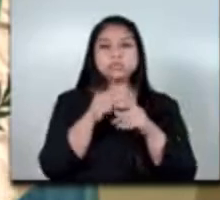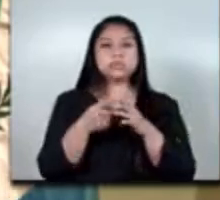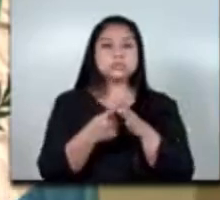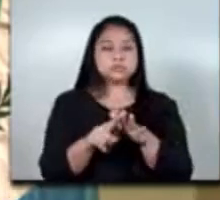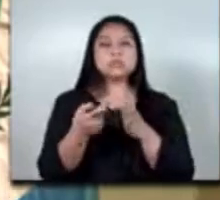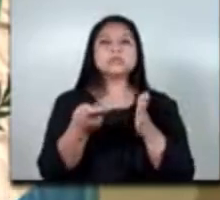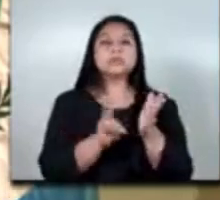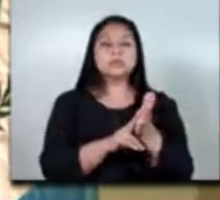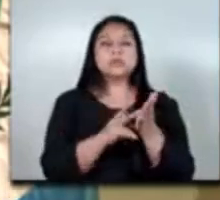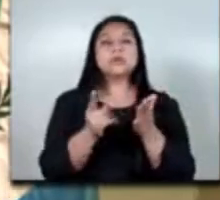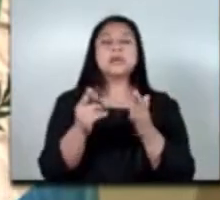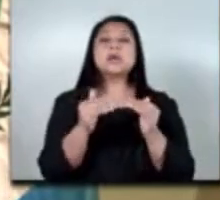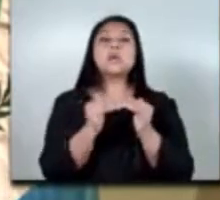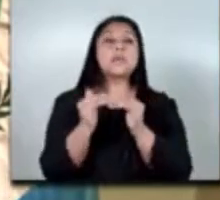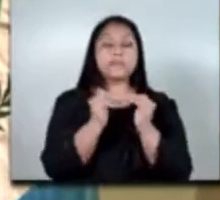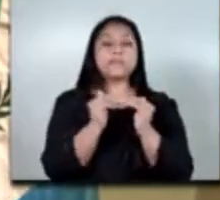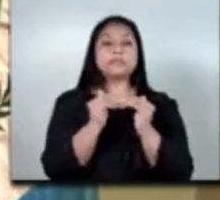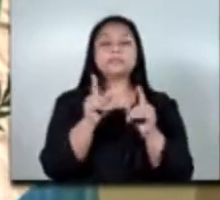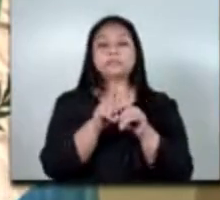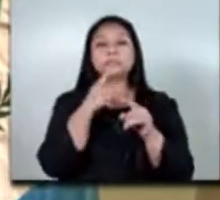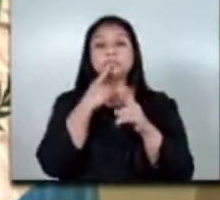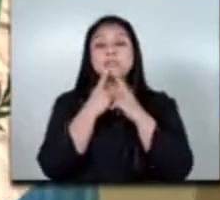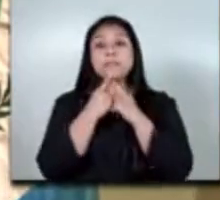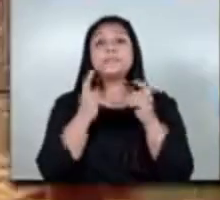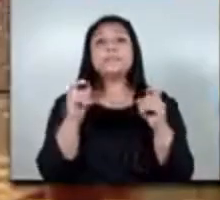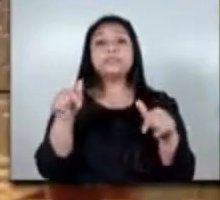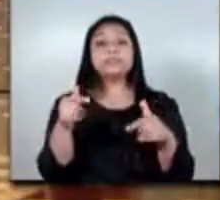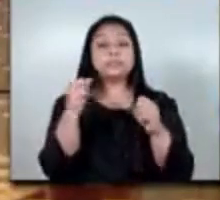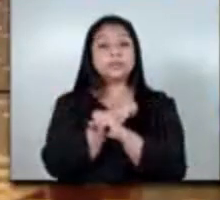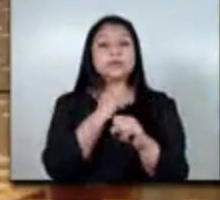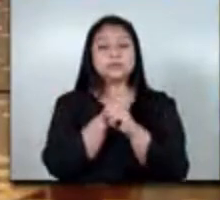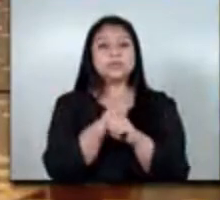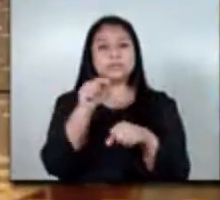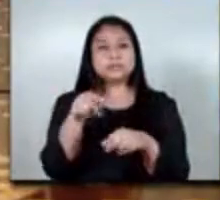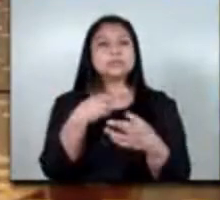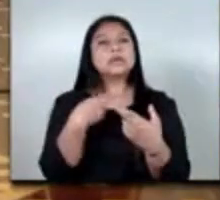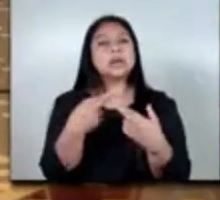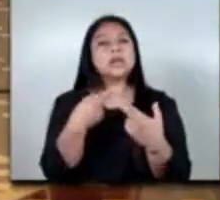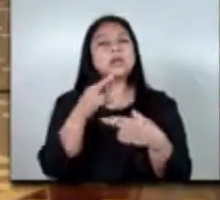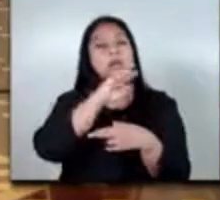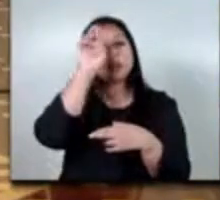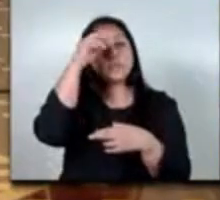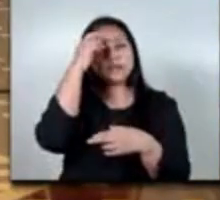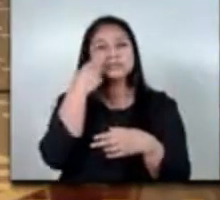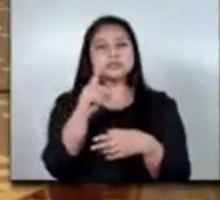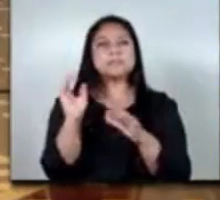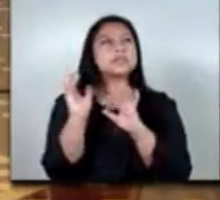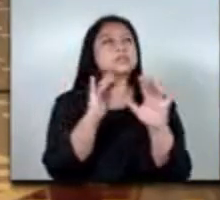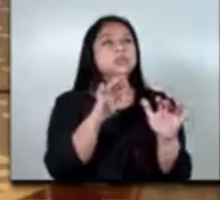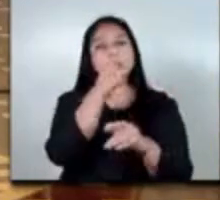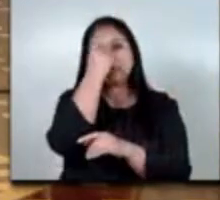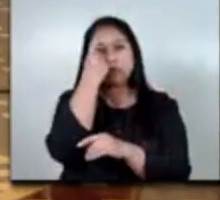contratación equitativa y con el lanzamiento de esta estrategia relacionada con políticas de migración laboral